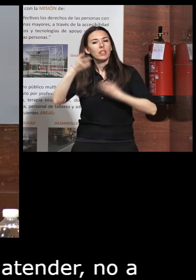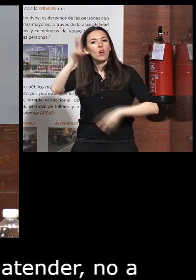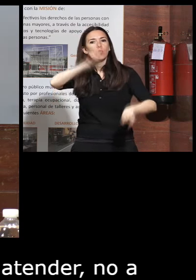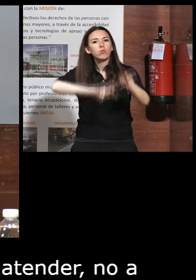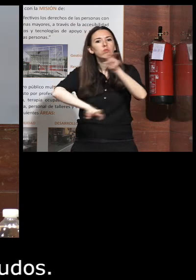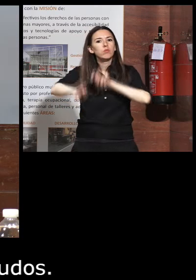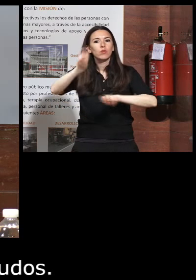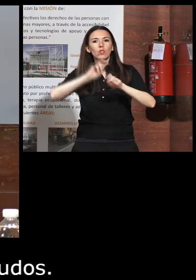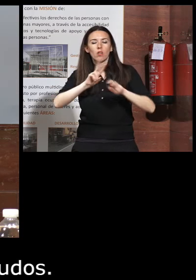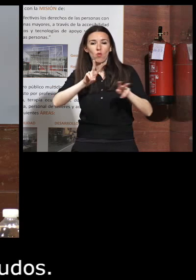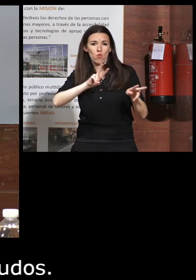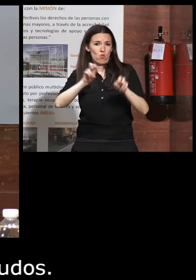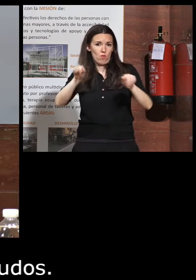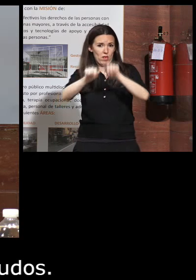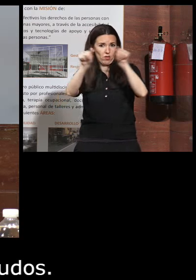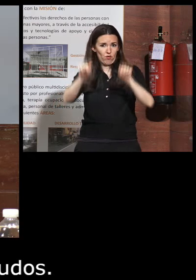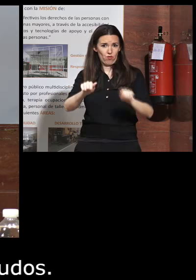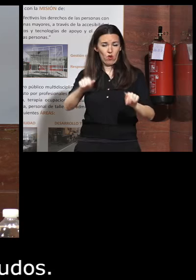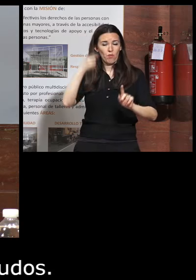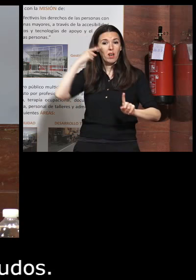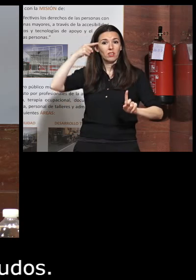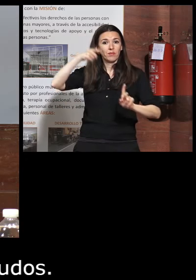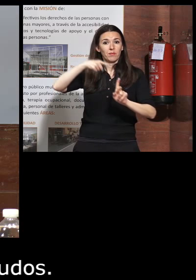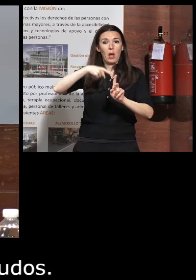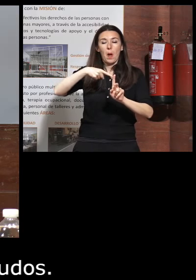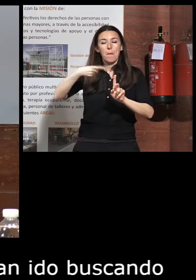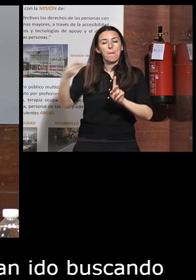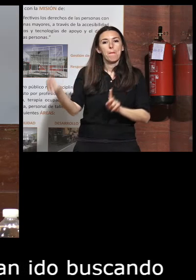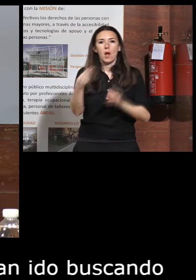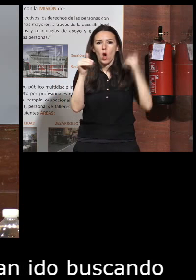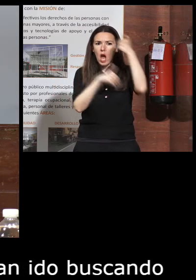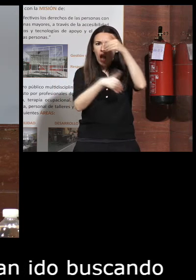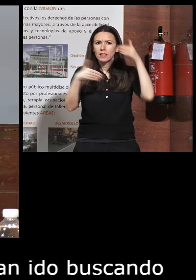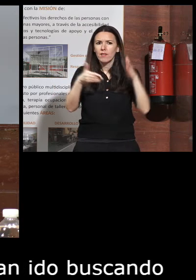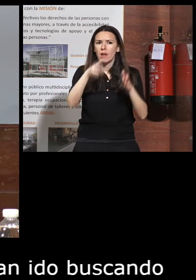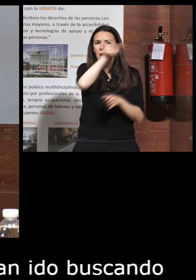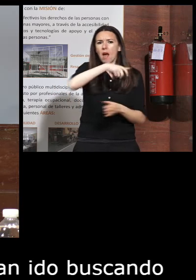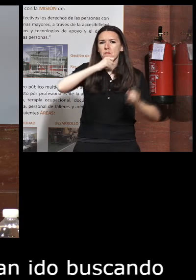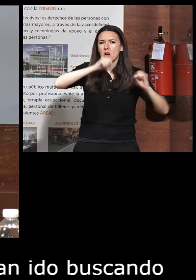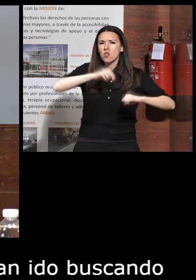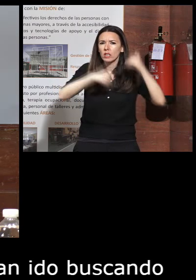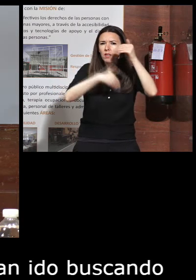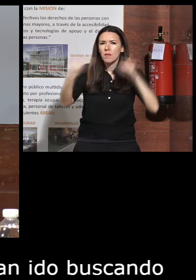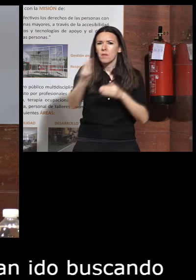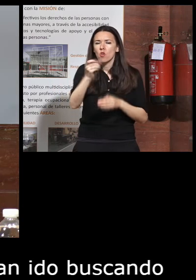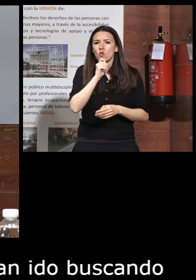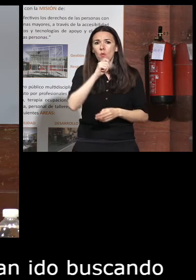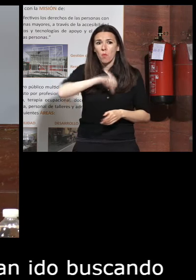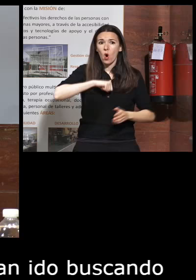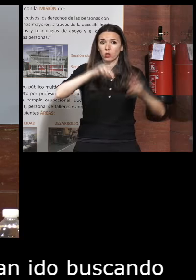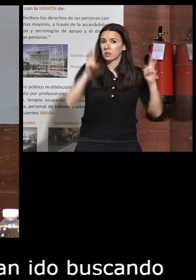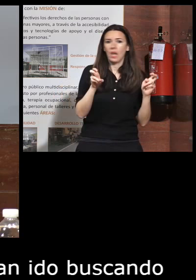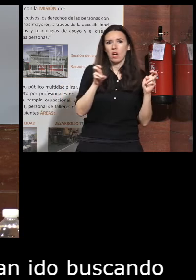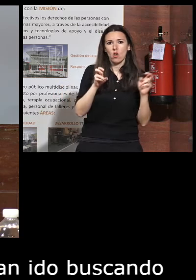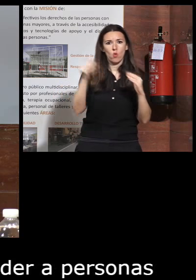nuevas fórmulas para cómo mejor atender a personas mayores que no están en el hospital sino están